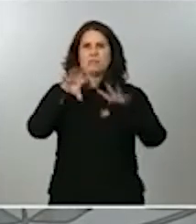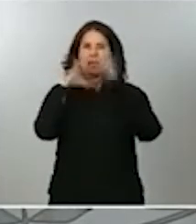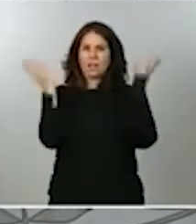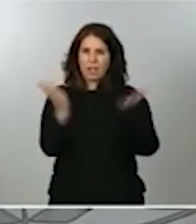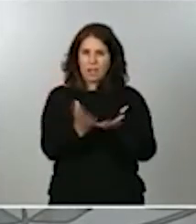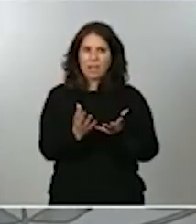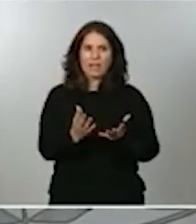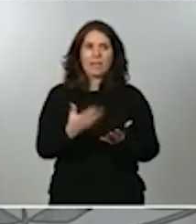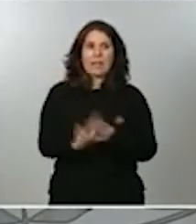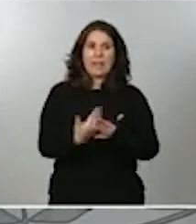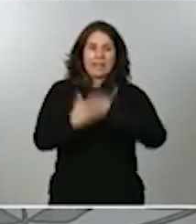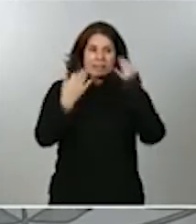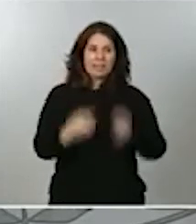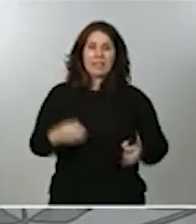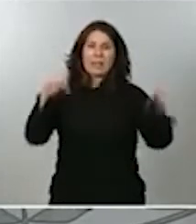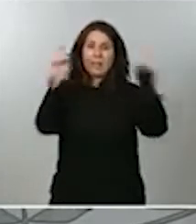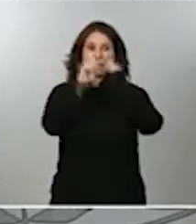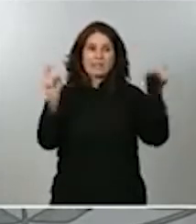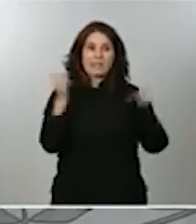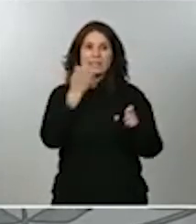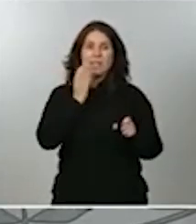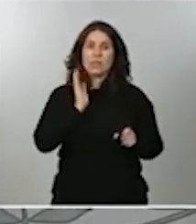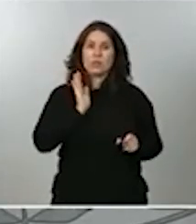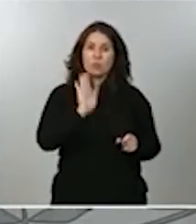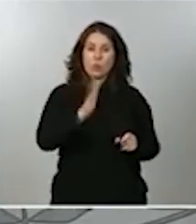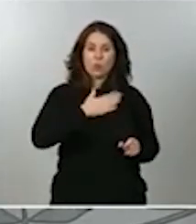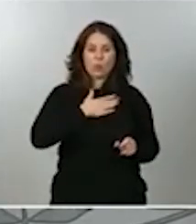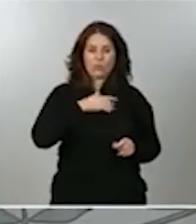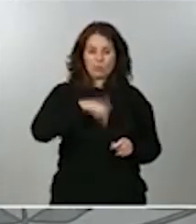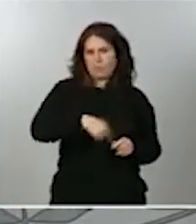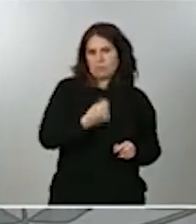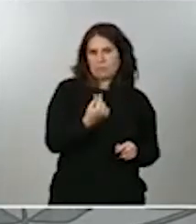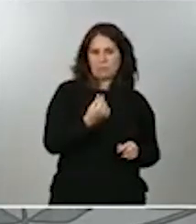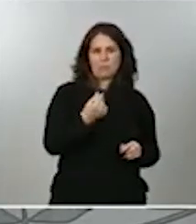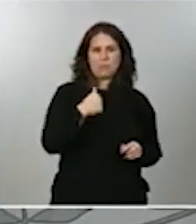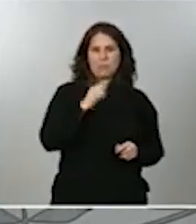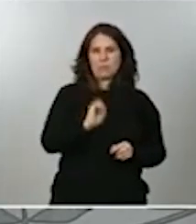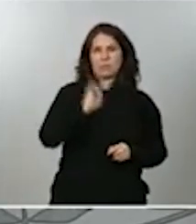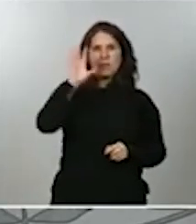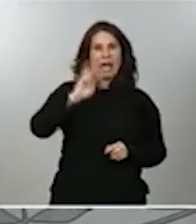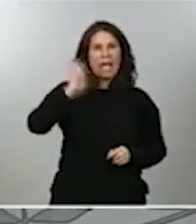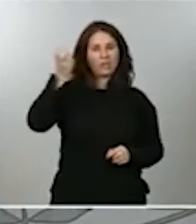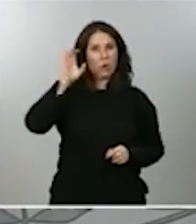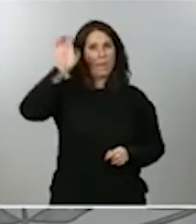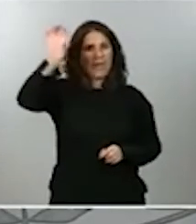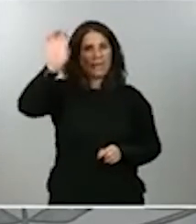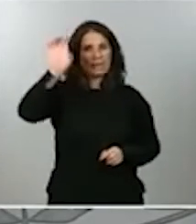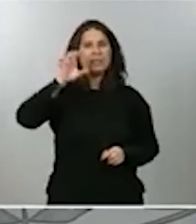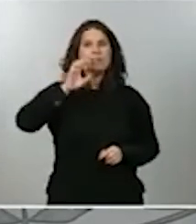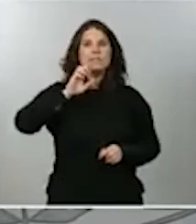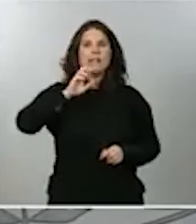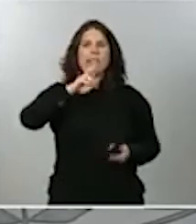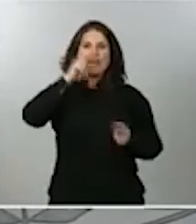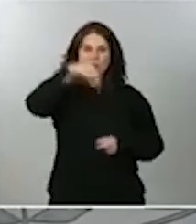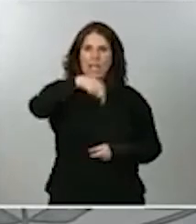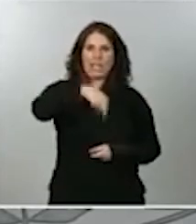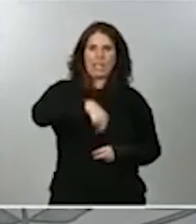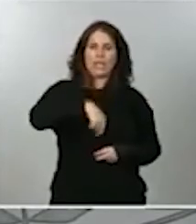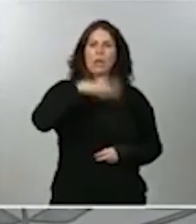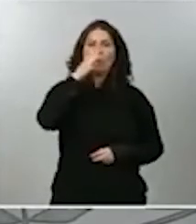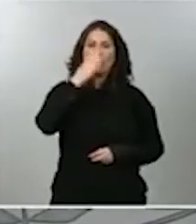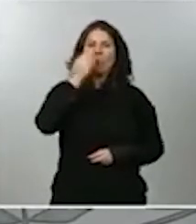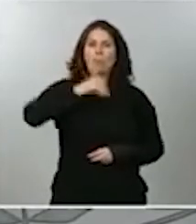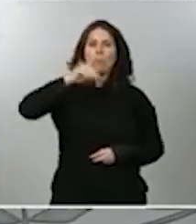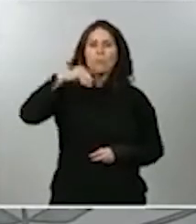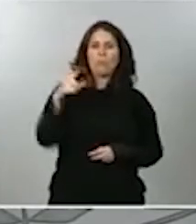trasladen sus activos desde España por ejemplo hacia otro país tributen aquí por las plusvalías que se generan o por